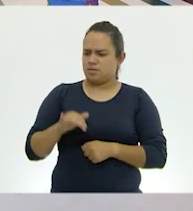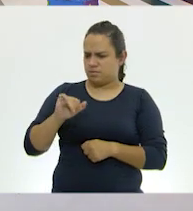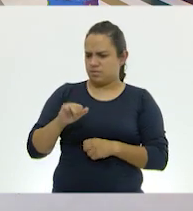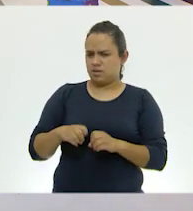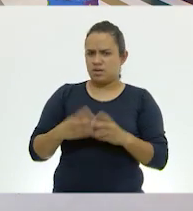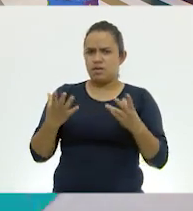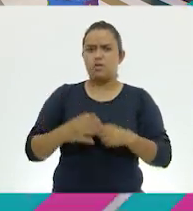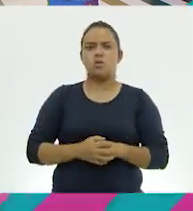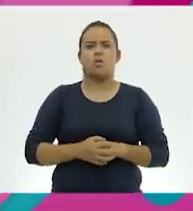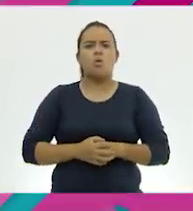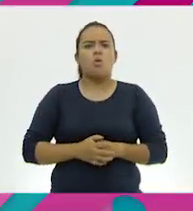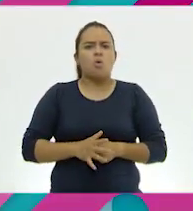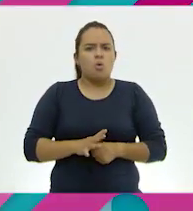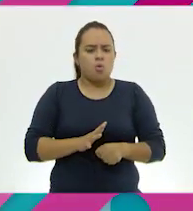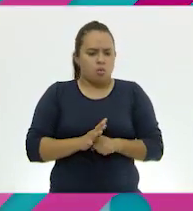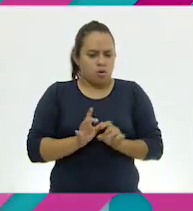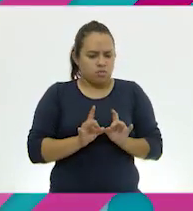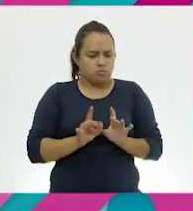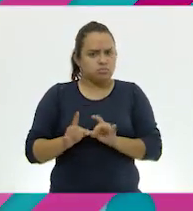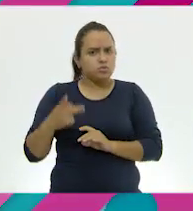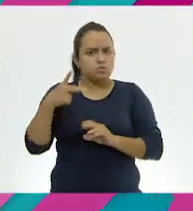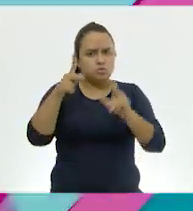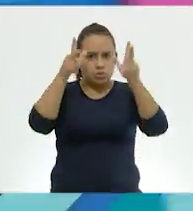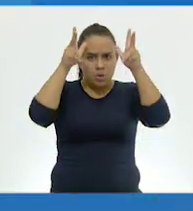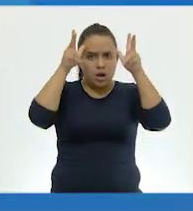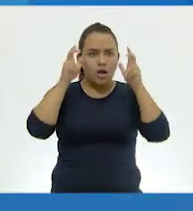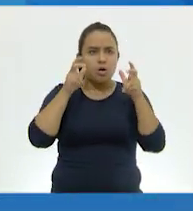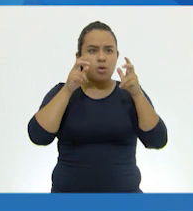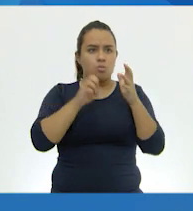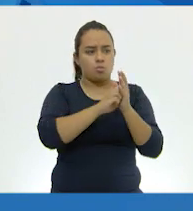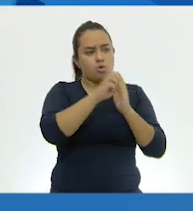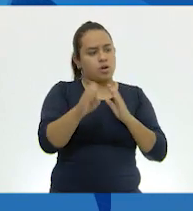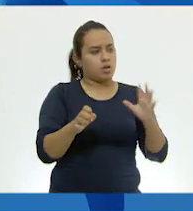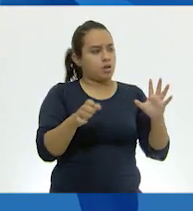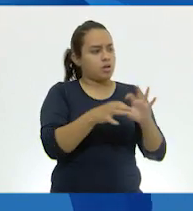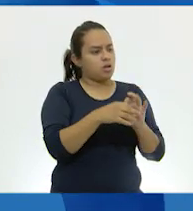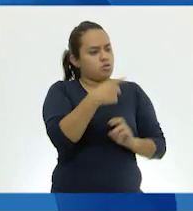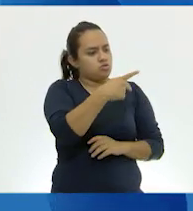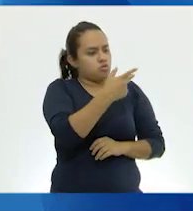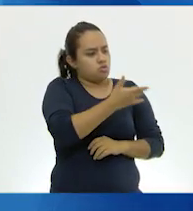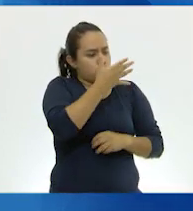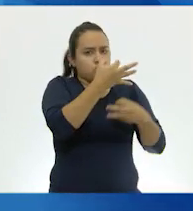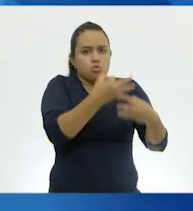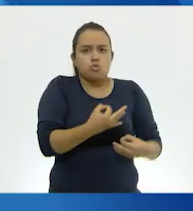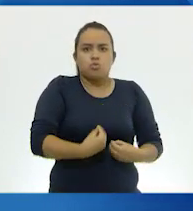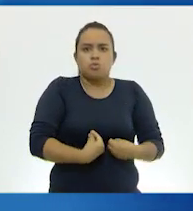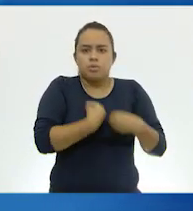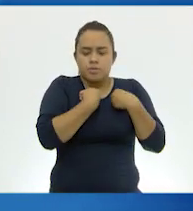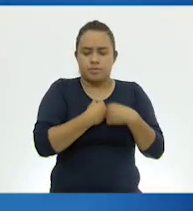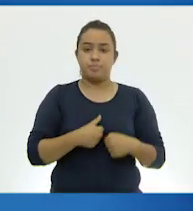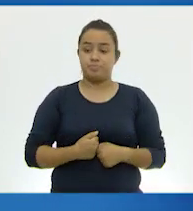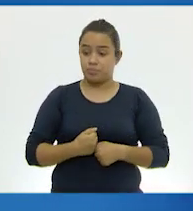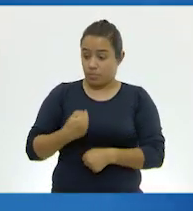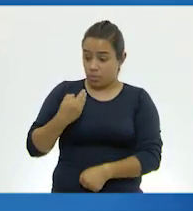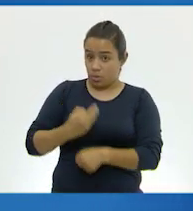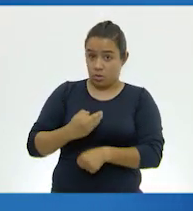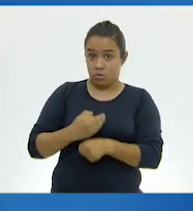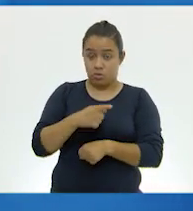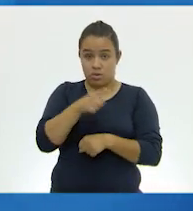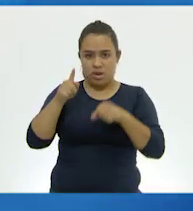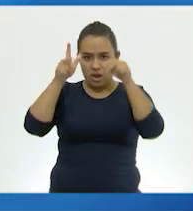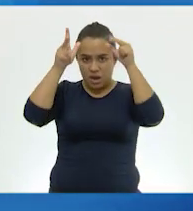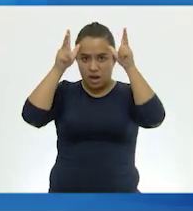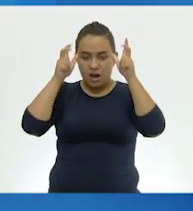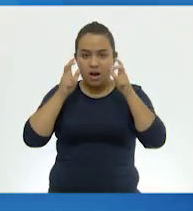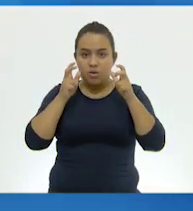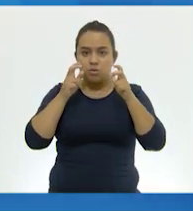bien, ¿cuál es la situación de los ajolotes con relación a su hábitat? Actualmente los ajolotes